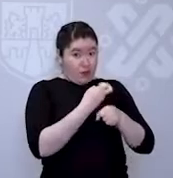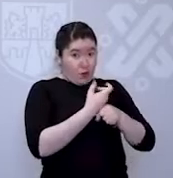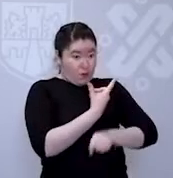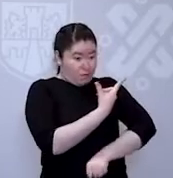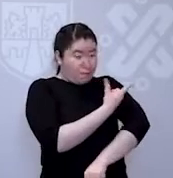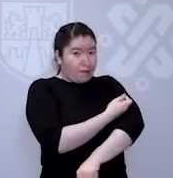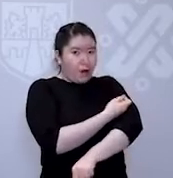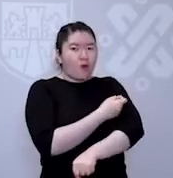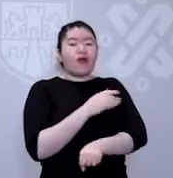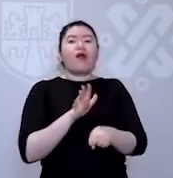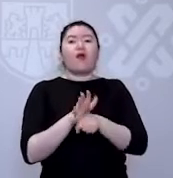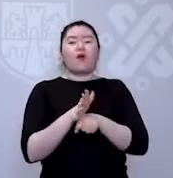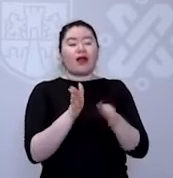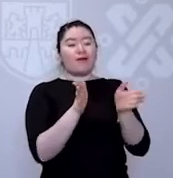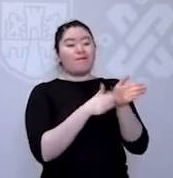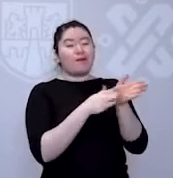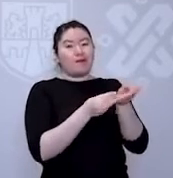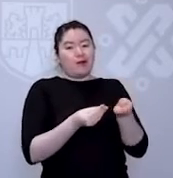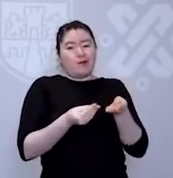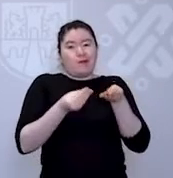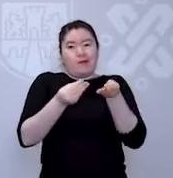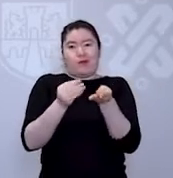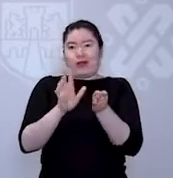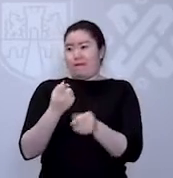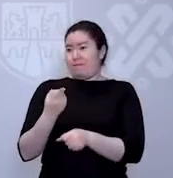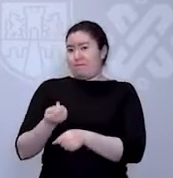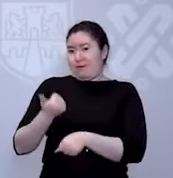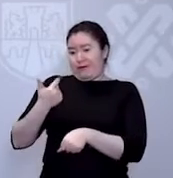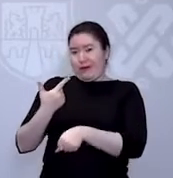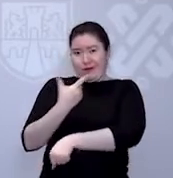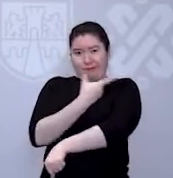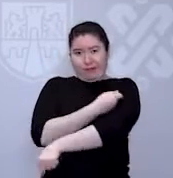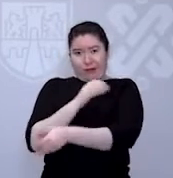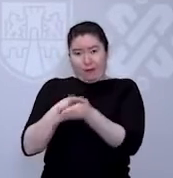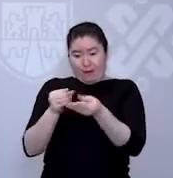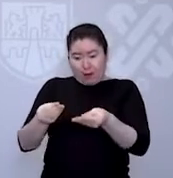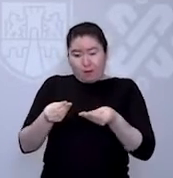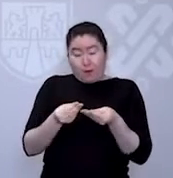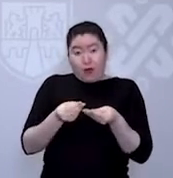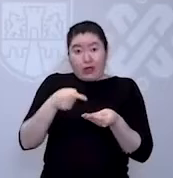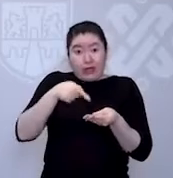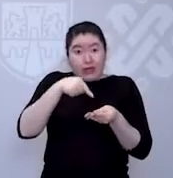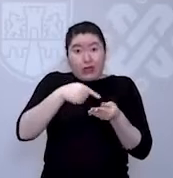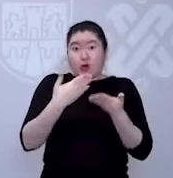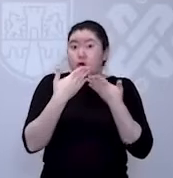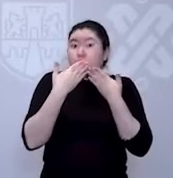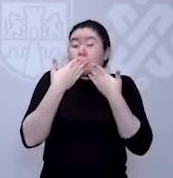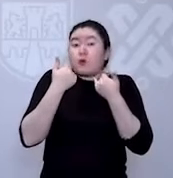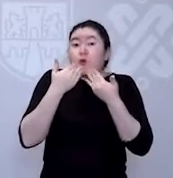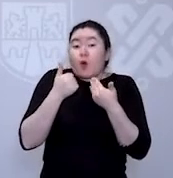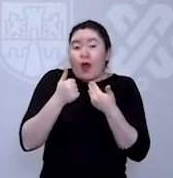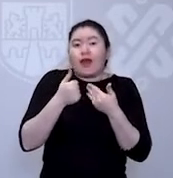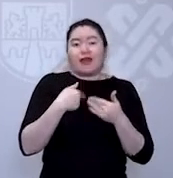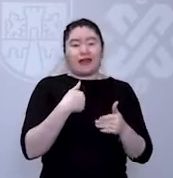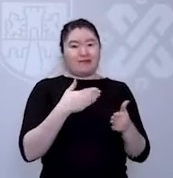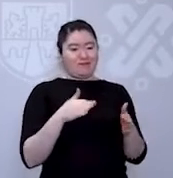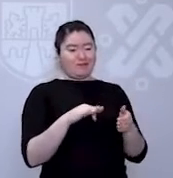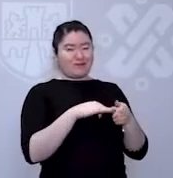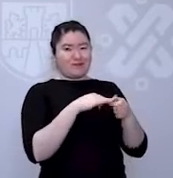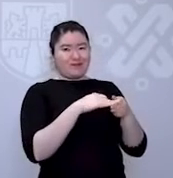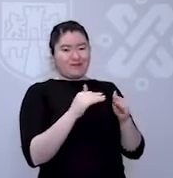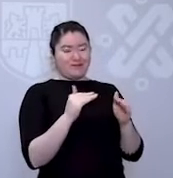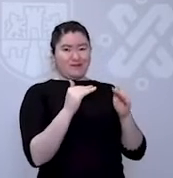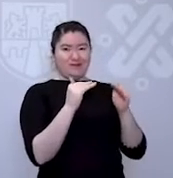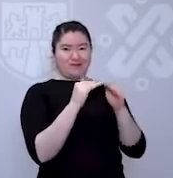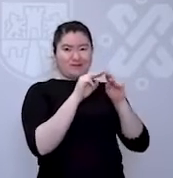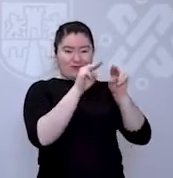caso de la segunda dosis, el recibo que les fue entregado cuando les dieron la primera dosis. Si por alguna razón no lo tienen, en la